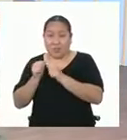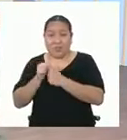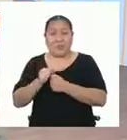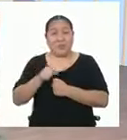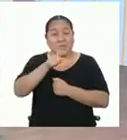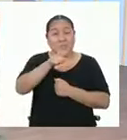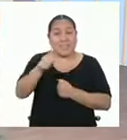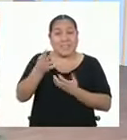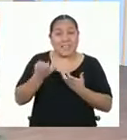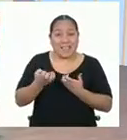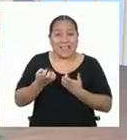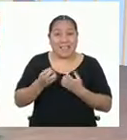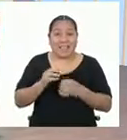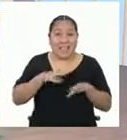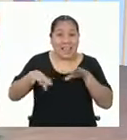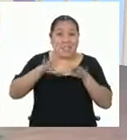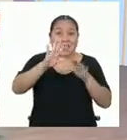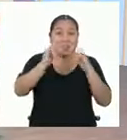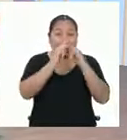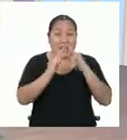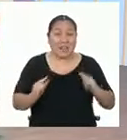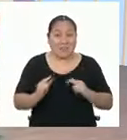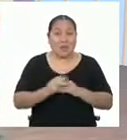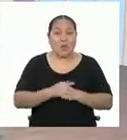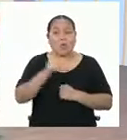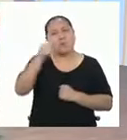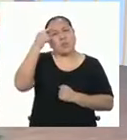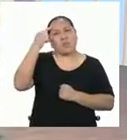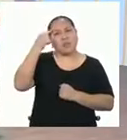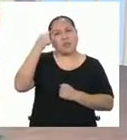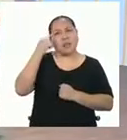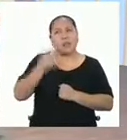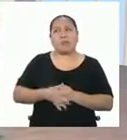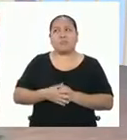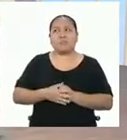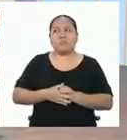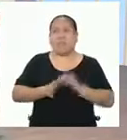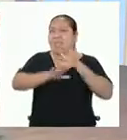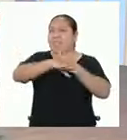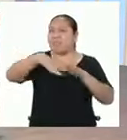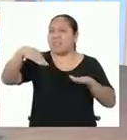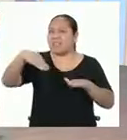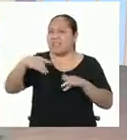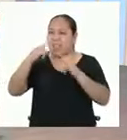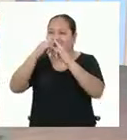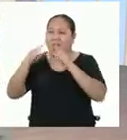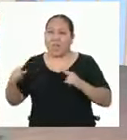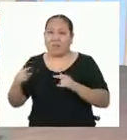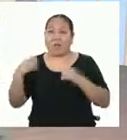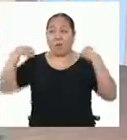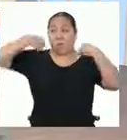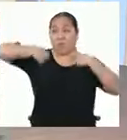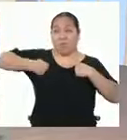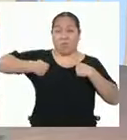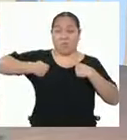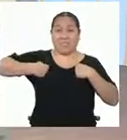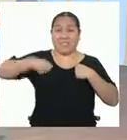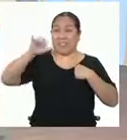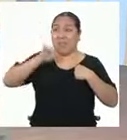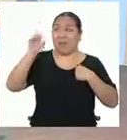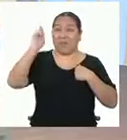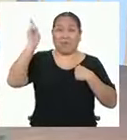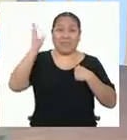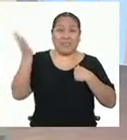¿Se animan a hacer su carpa? ¿O han pensado alguna vez en irse al campamento? De mochileros, así como el